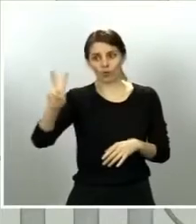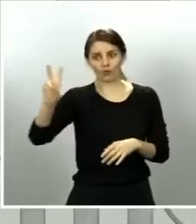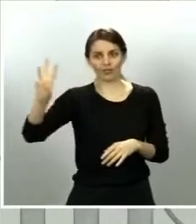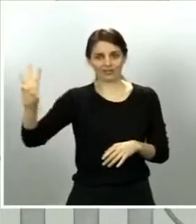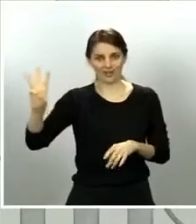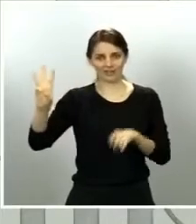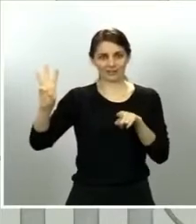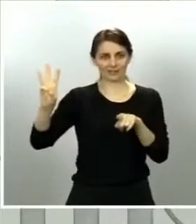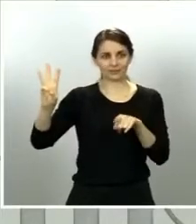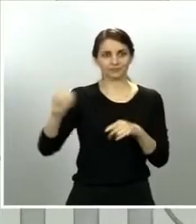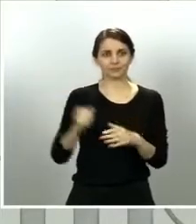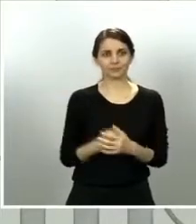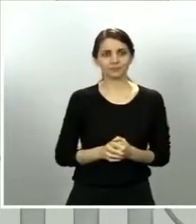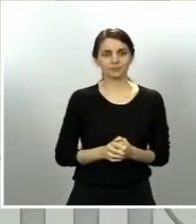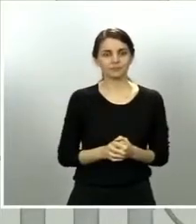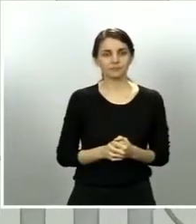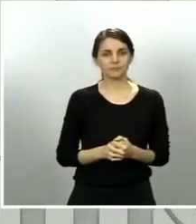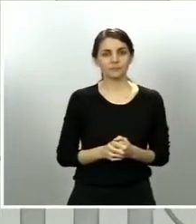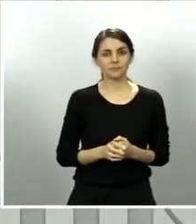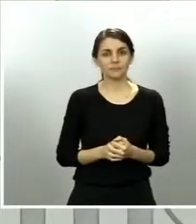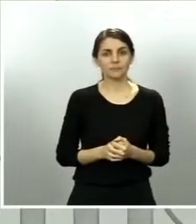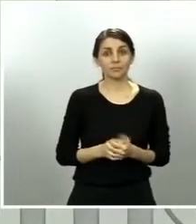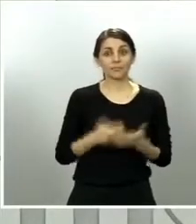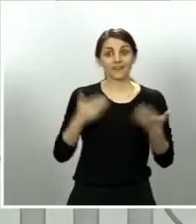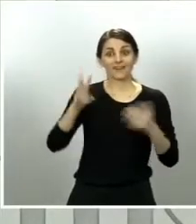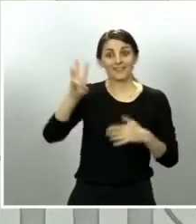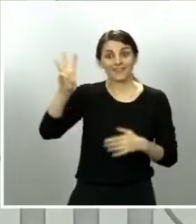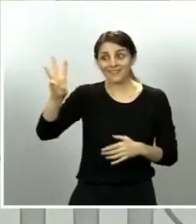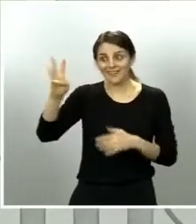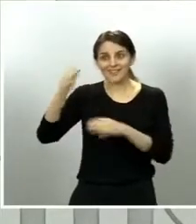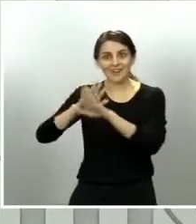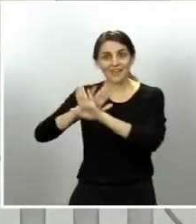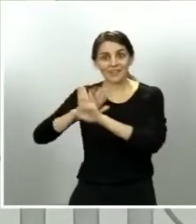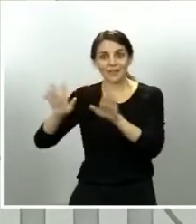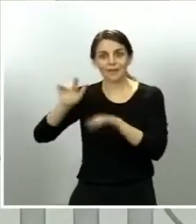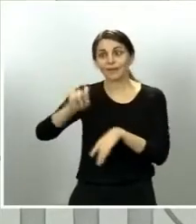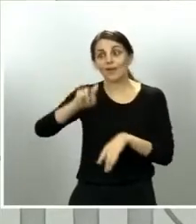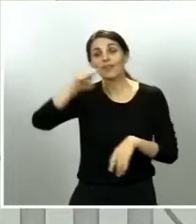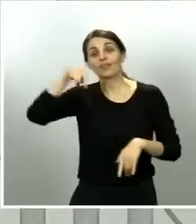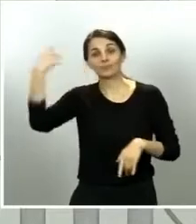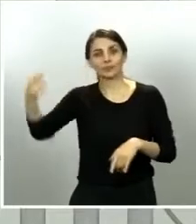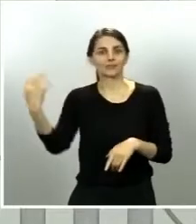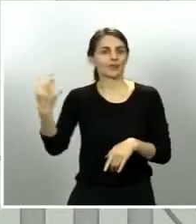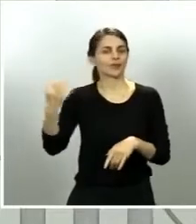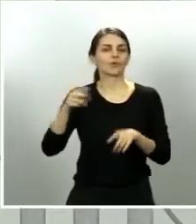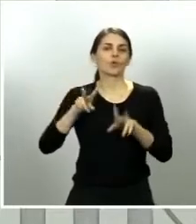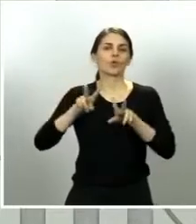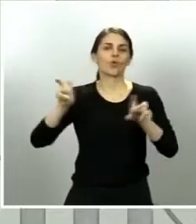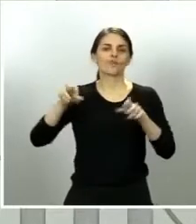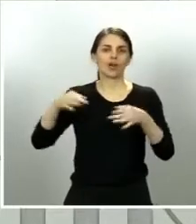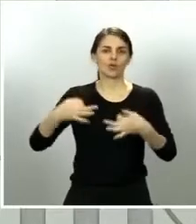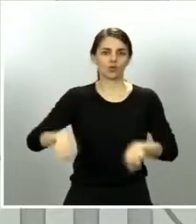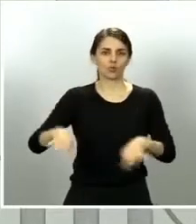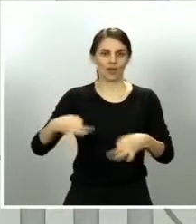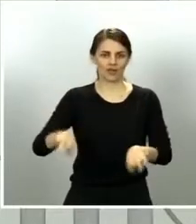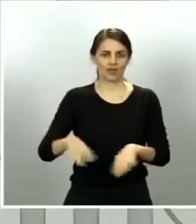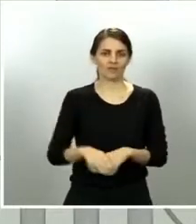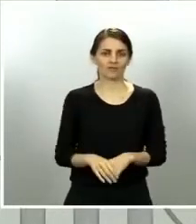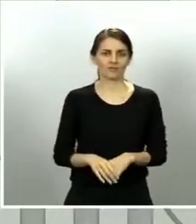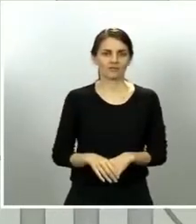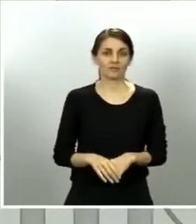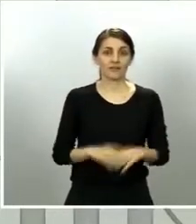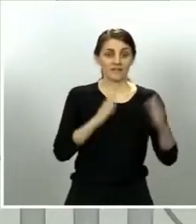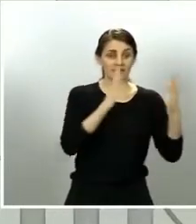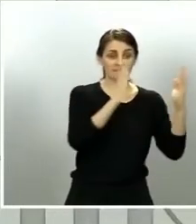Y acabamos en una nueva normalidad. Cada fase tiene una temporalidad de